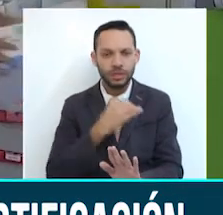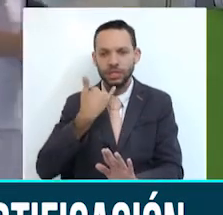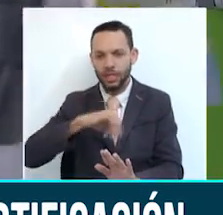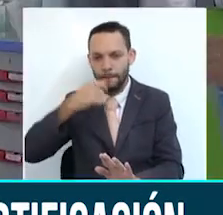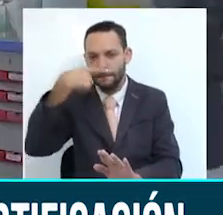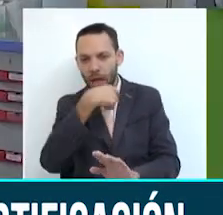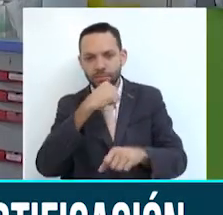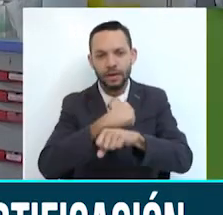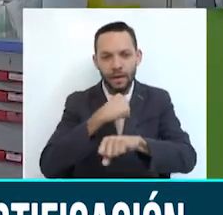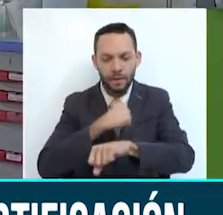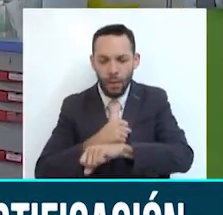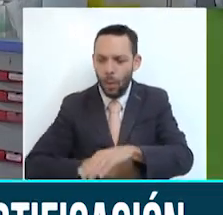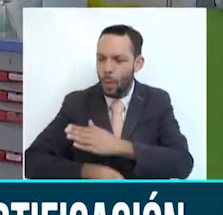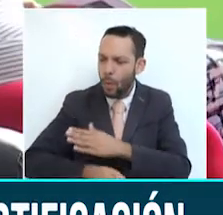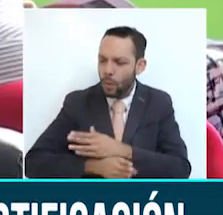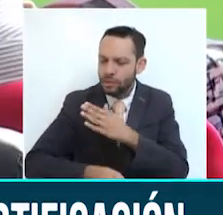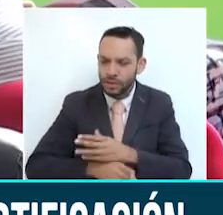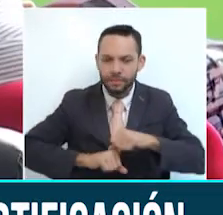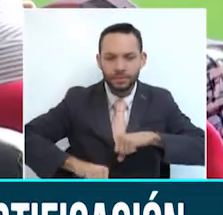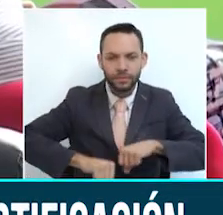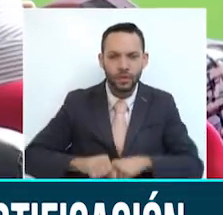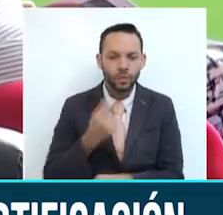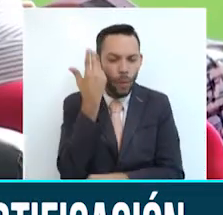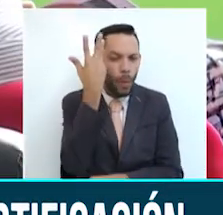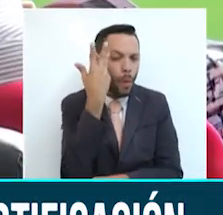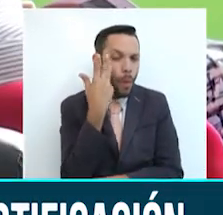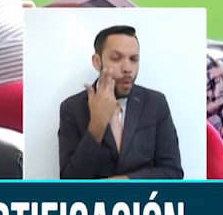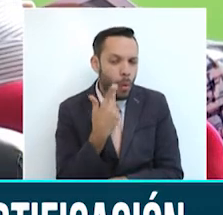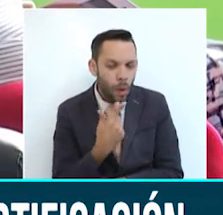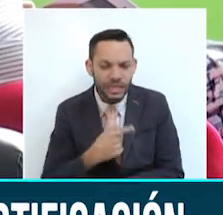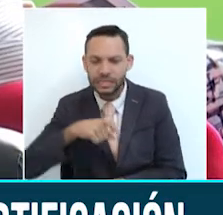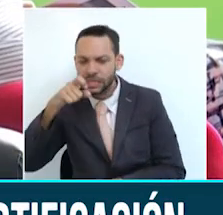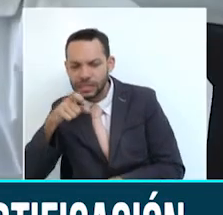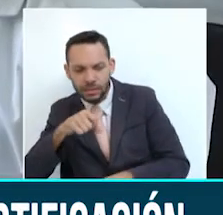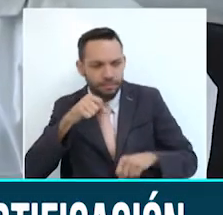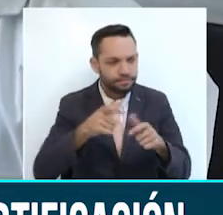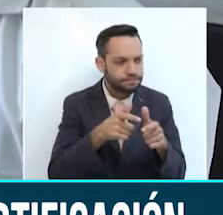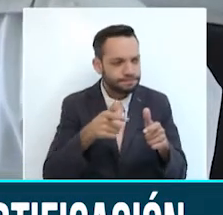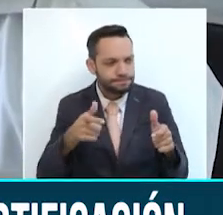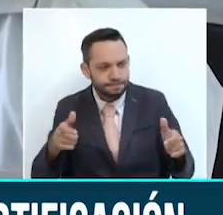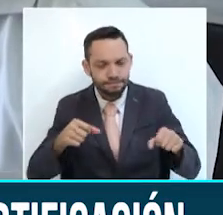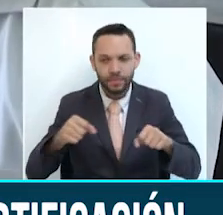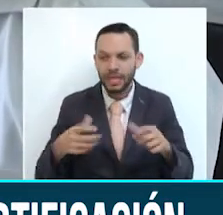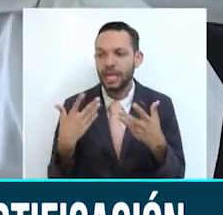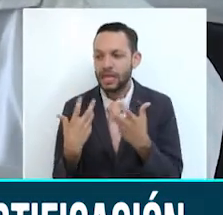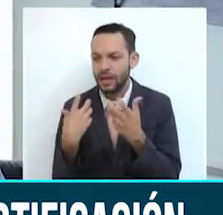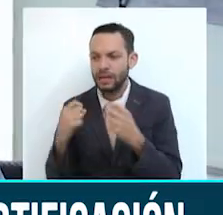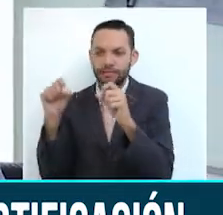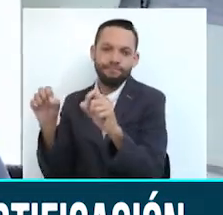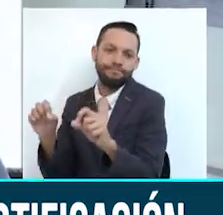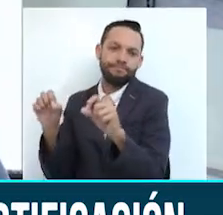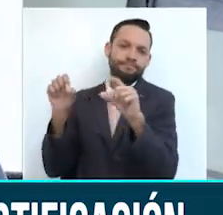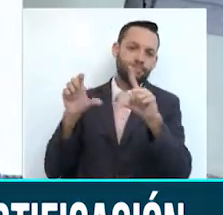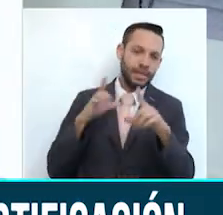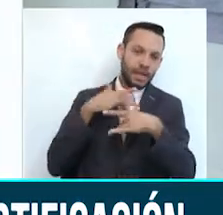una tarea que no acaba, es una tarea que día a día se va, digamos, incrementando. Por su parte, el director nacional de acreditaciones